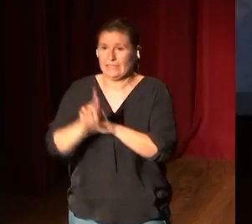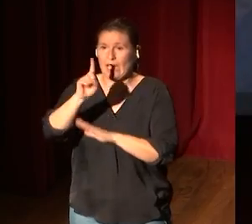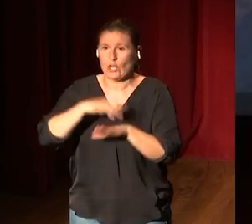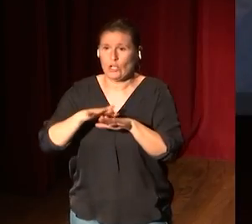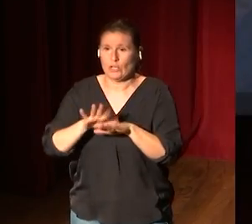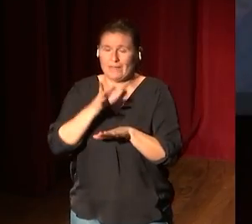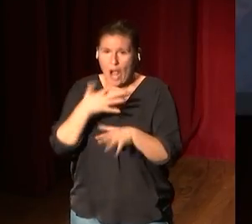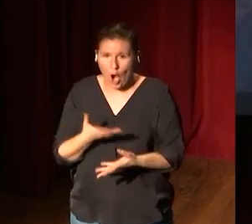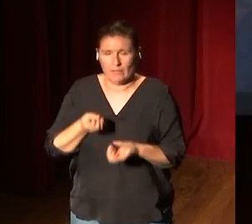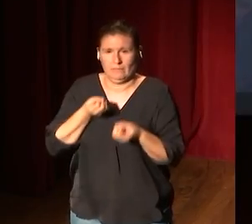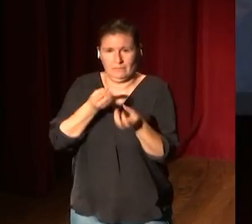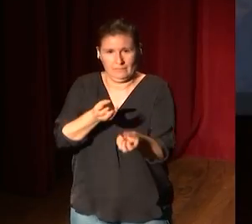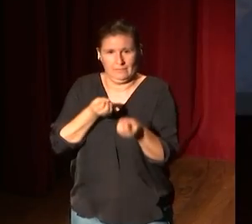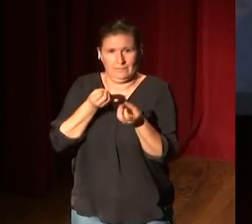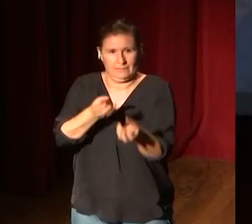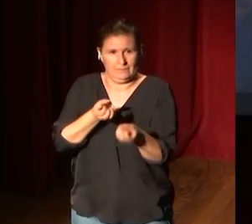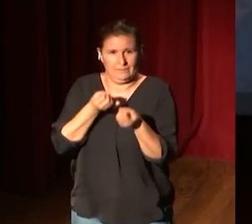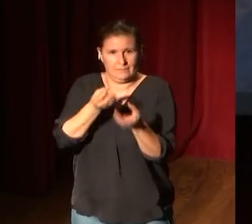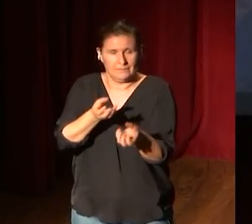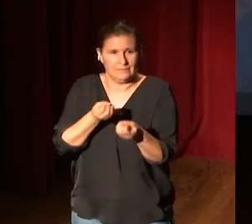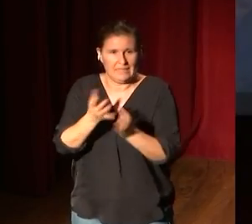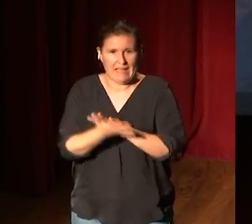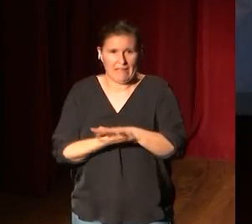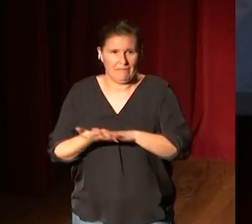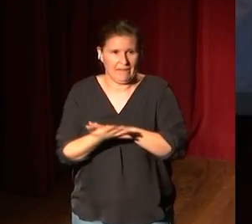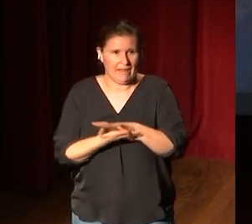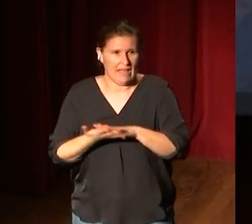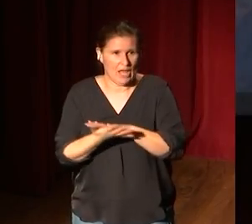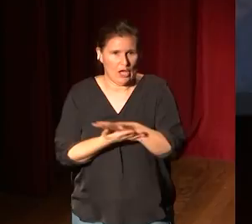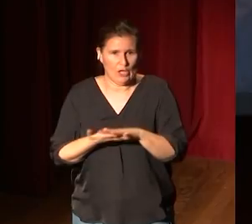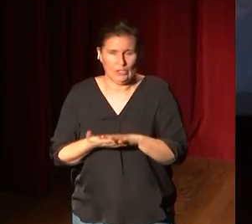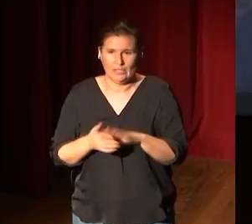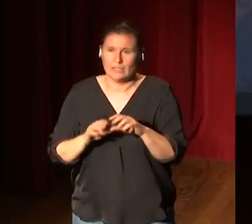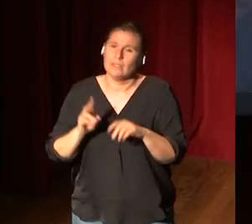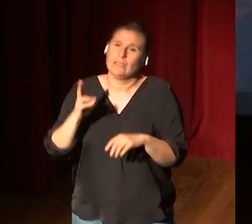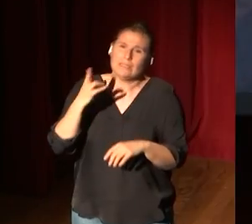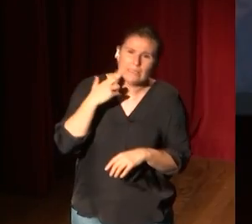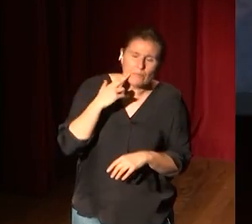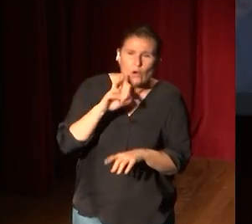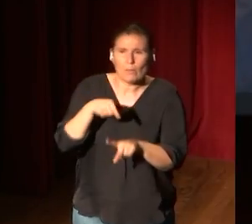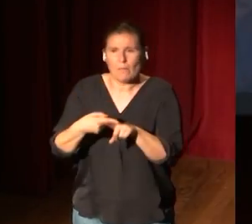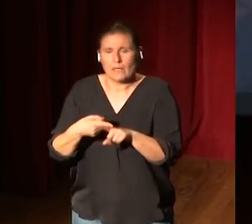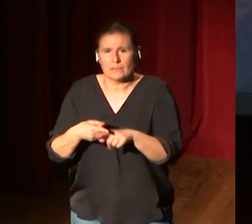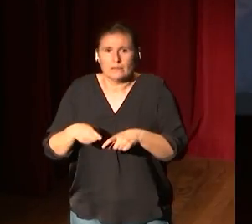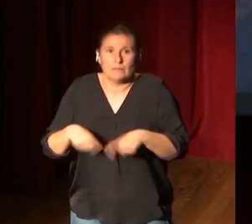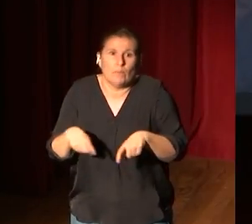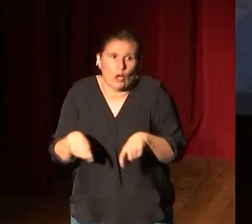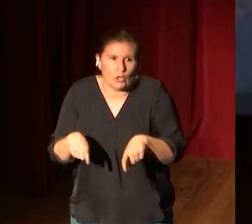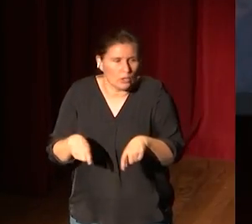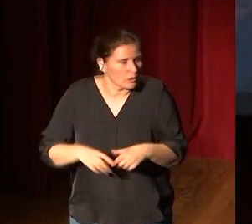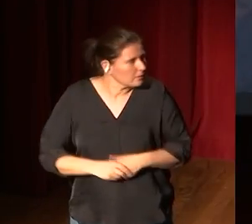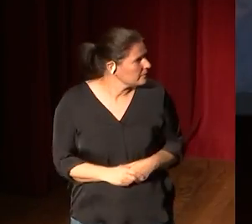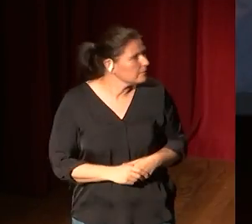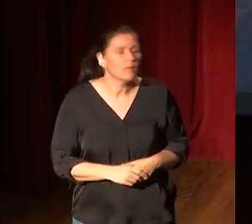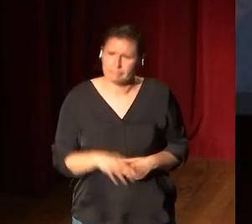Prado me esté contando, aquí, hablándome de temor y temblor, ¿no? Bien. Pues,